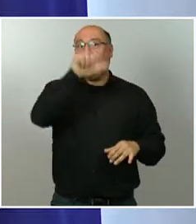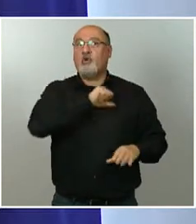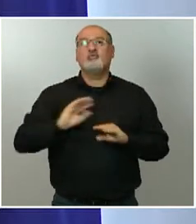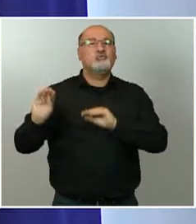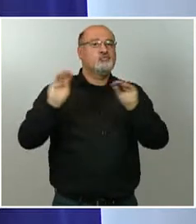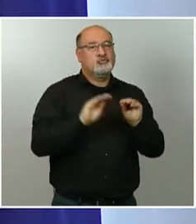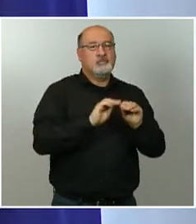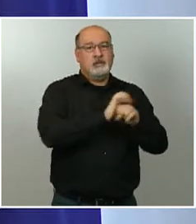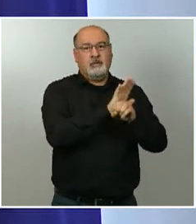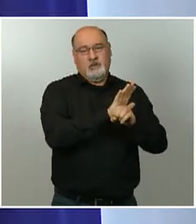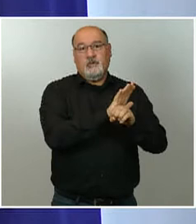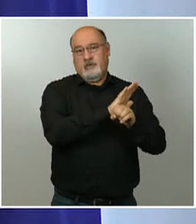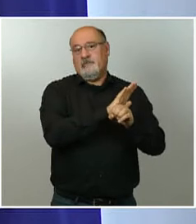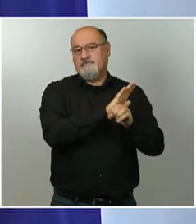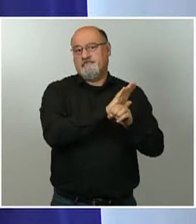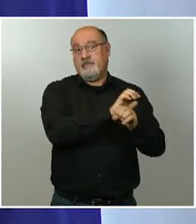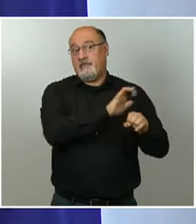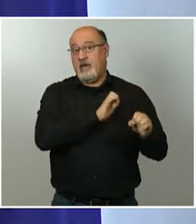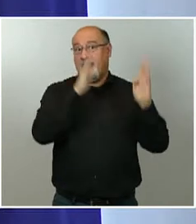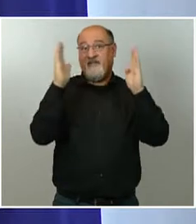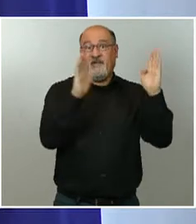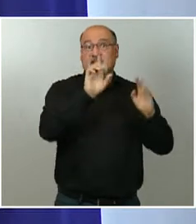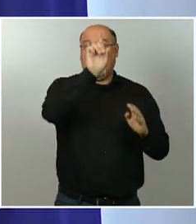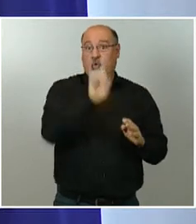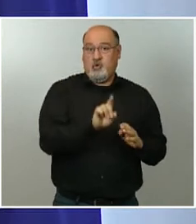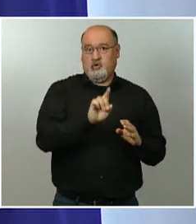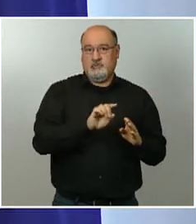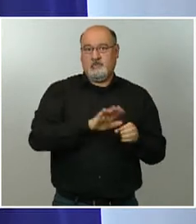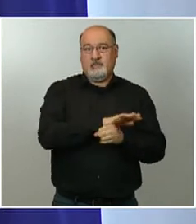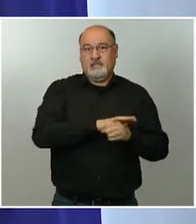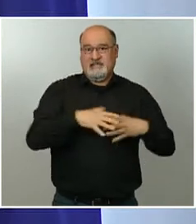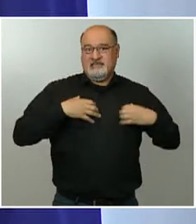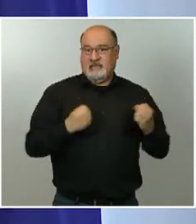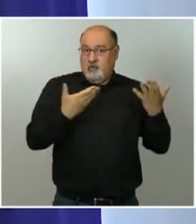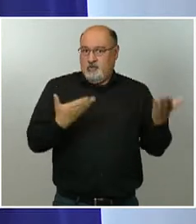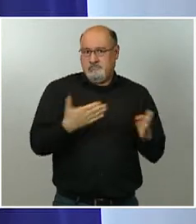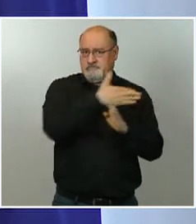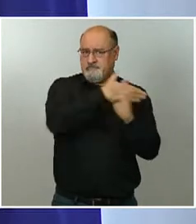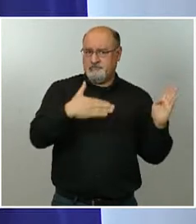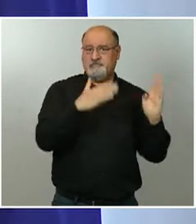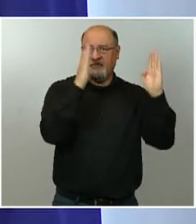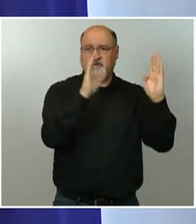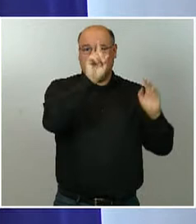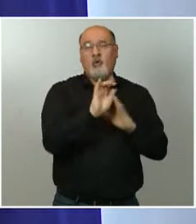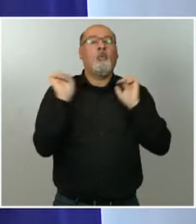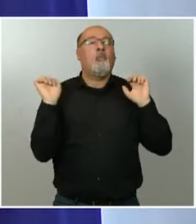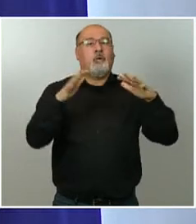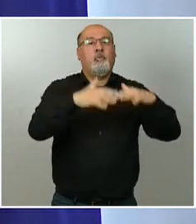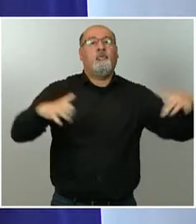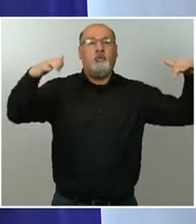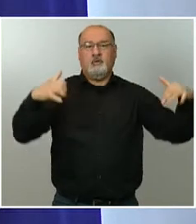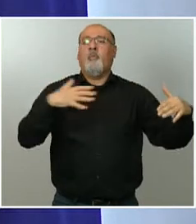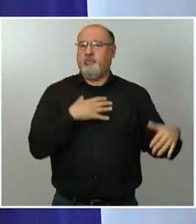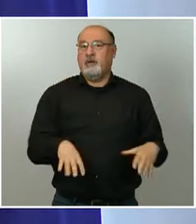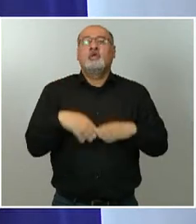fase 1 sanitaria, van a poder celebrarse con presencia de público. ¿Qué presencia? Pues el